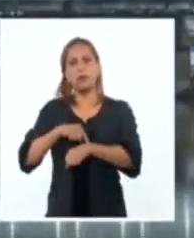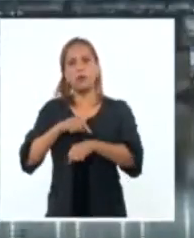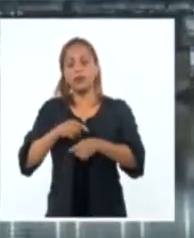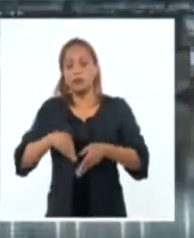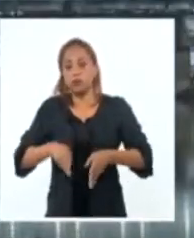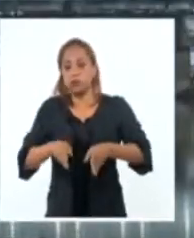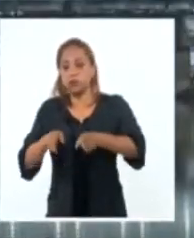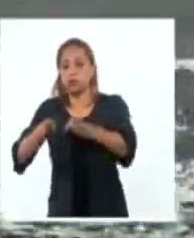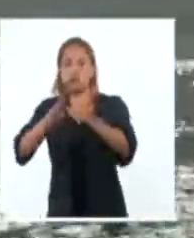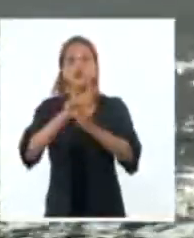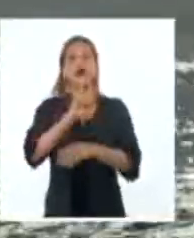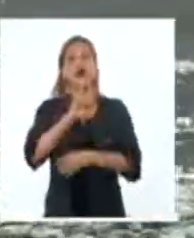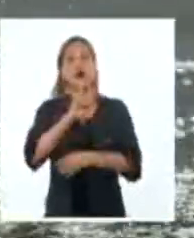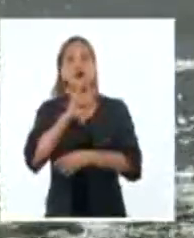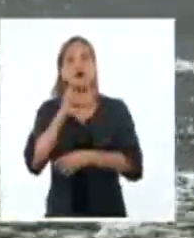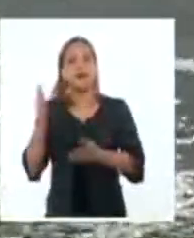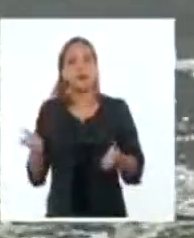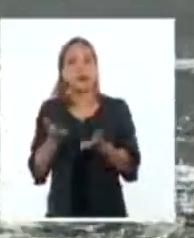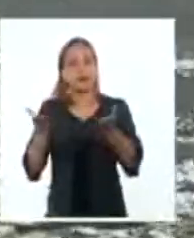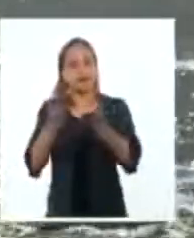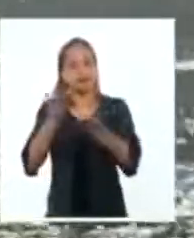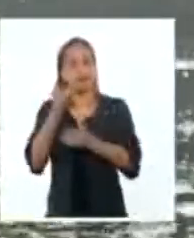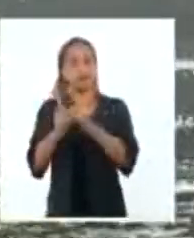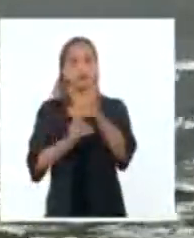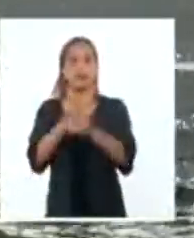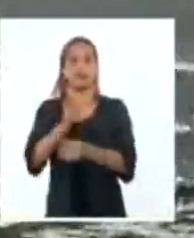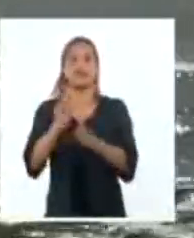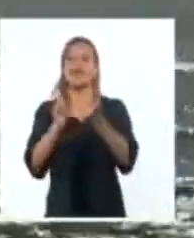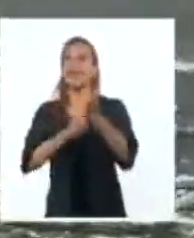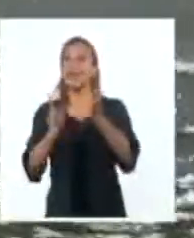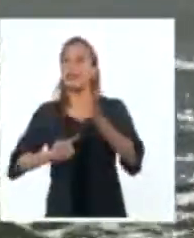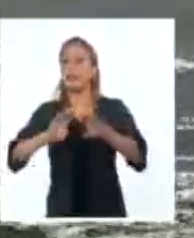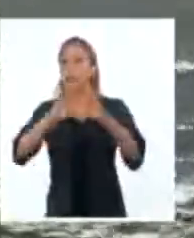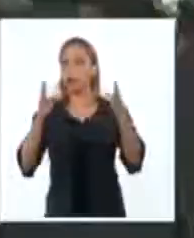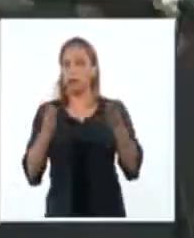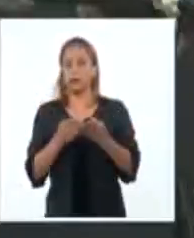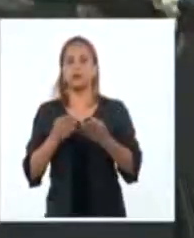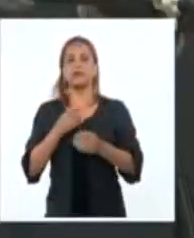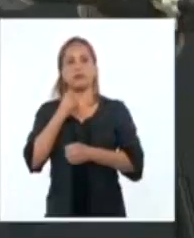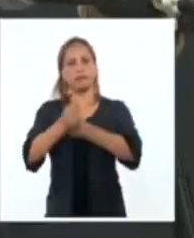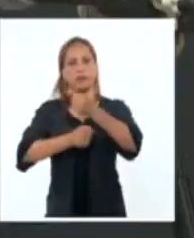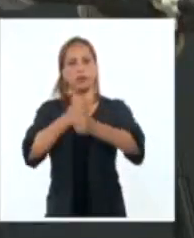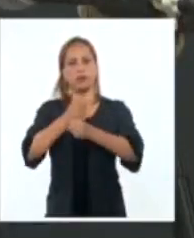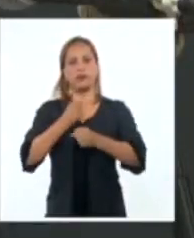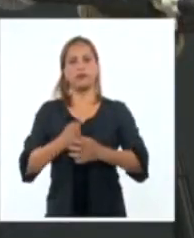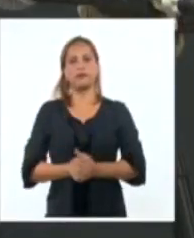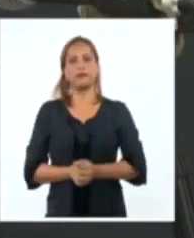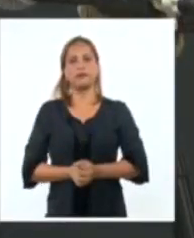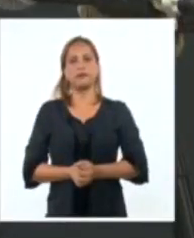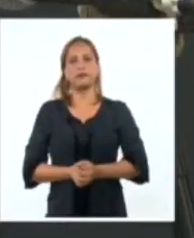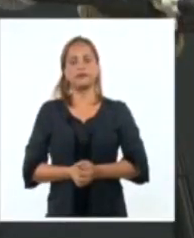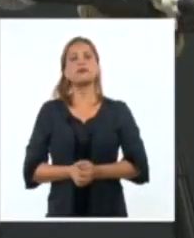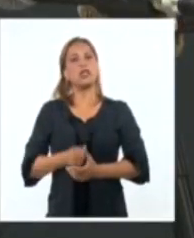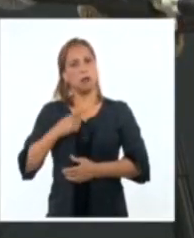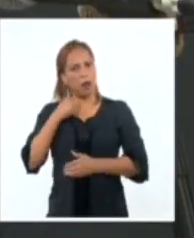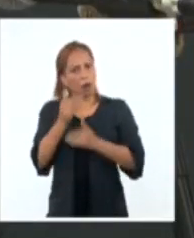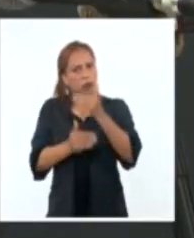caudales para la generación de energía eléctrica. Vamos a seguir avanzando.